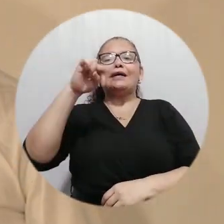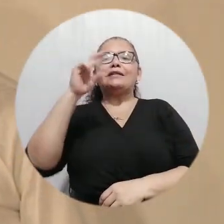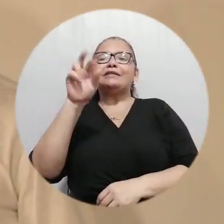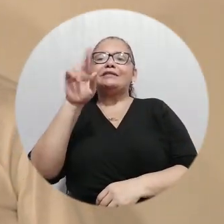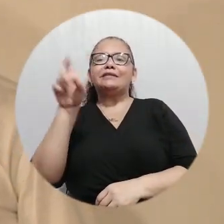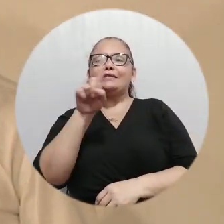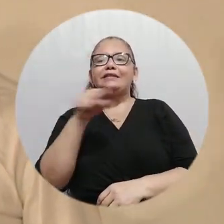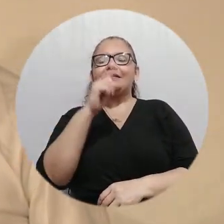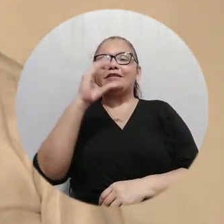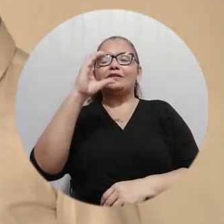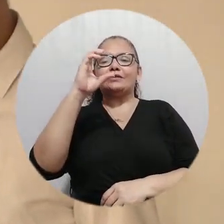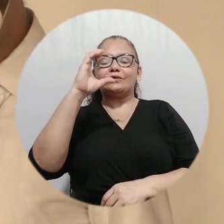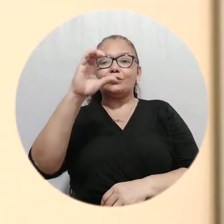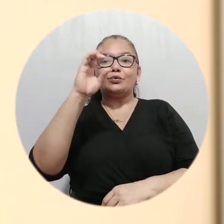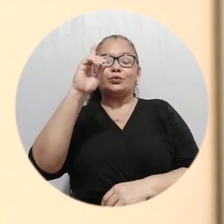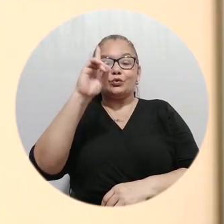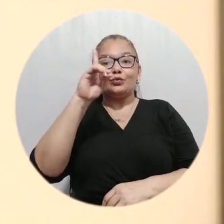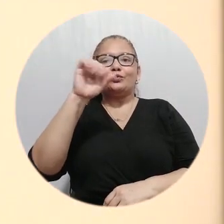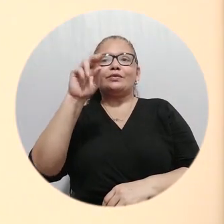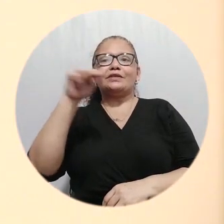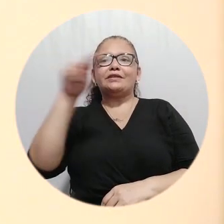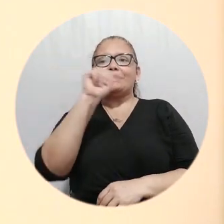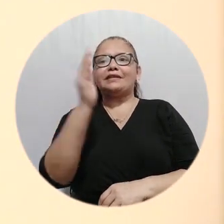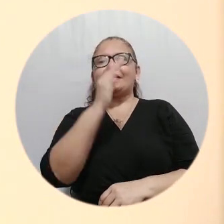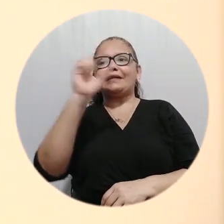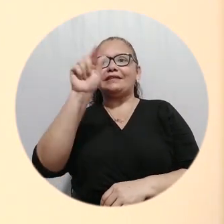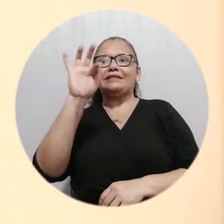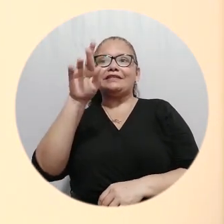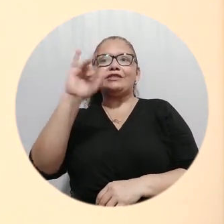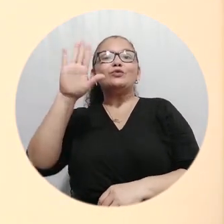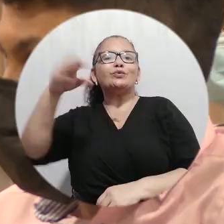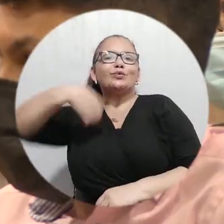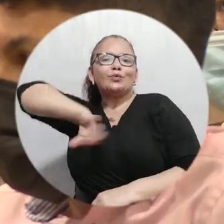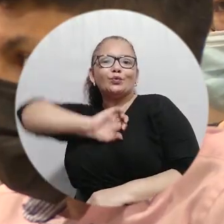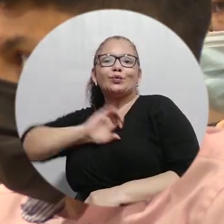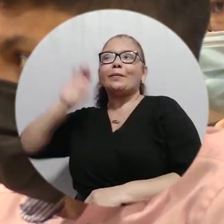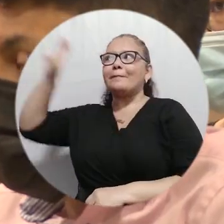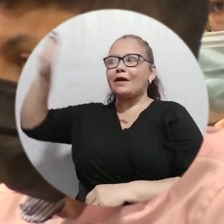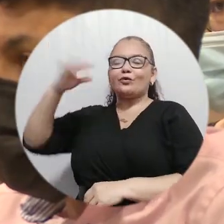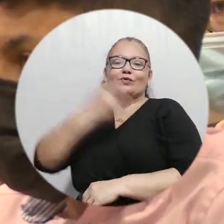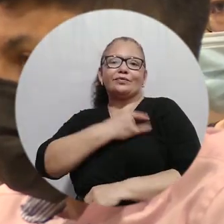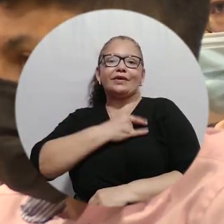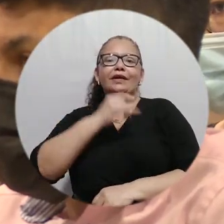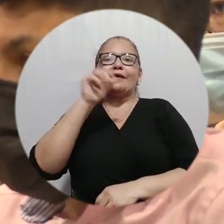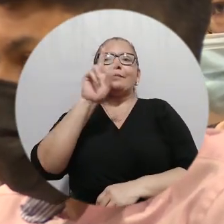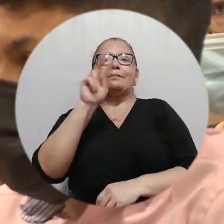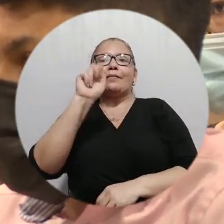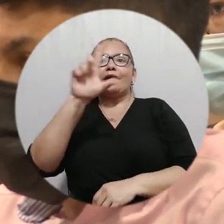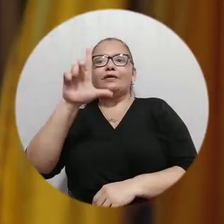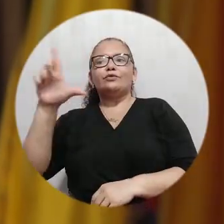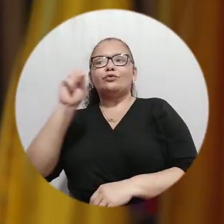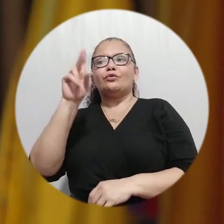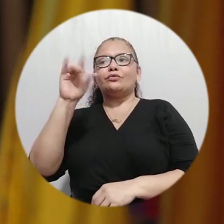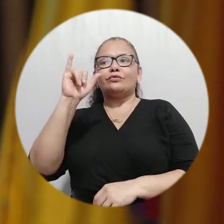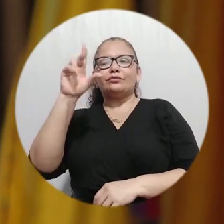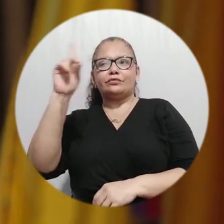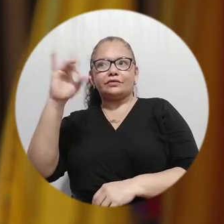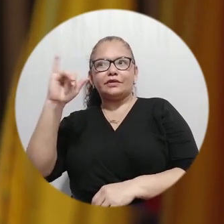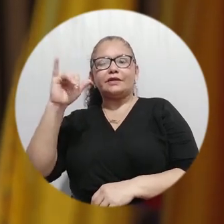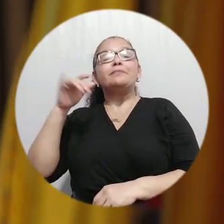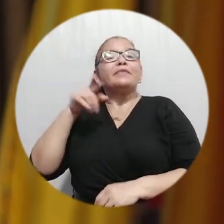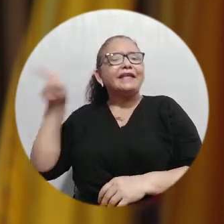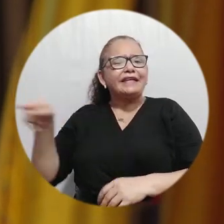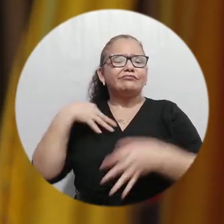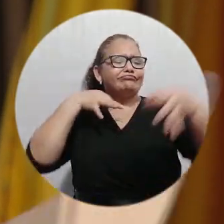Derecho Constitucional de la Universidad de Valladolid de España, quien compartió desde su experticia la posición y los aspectos